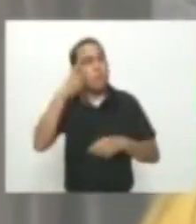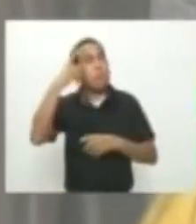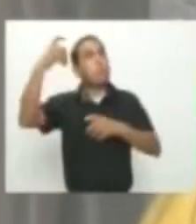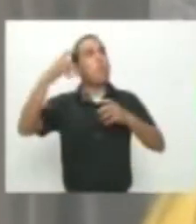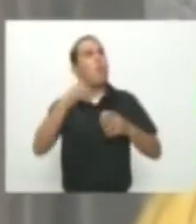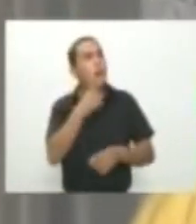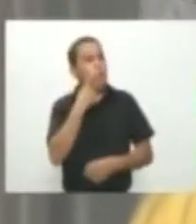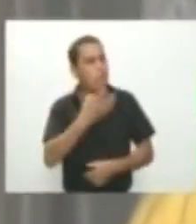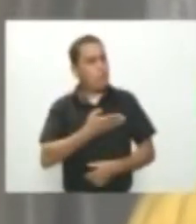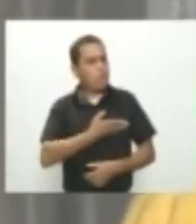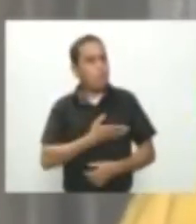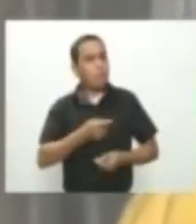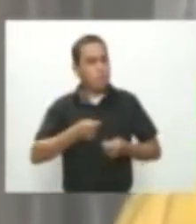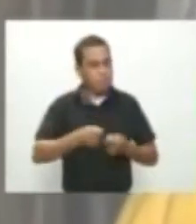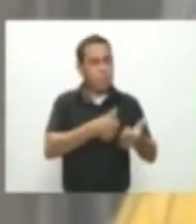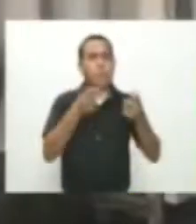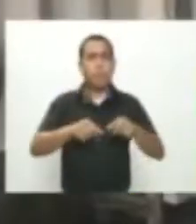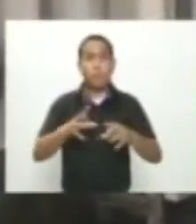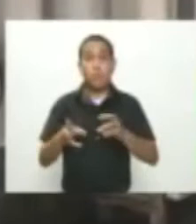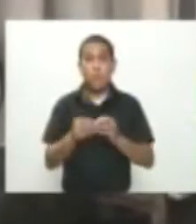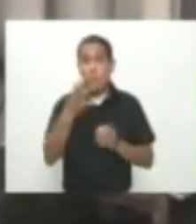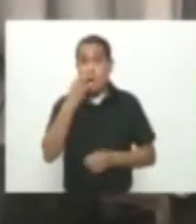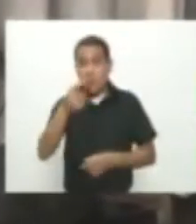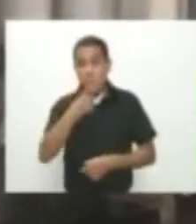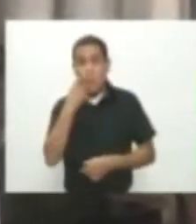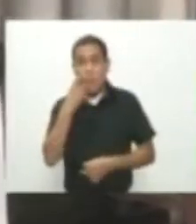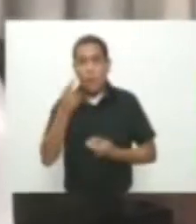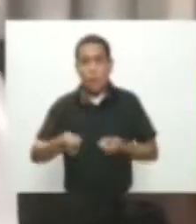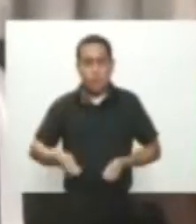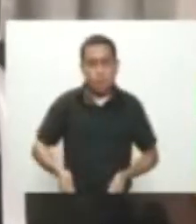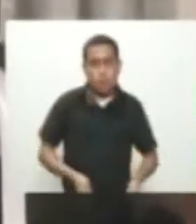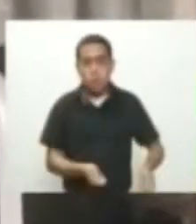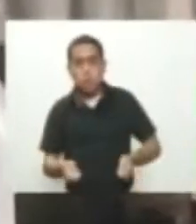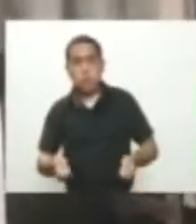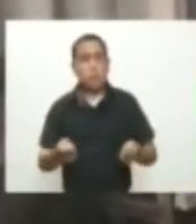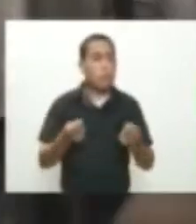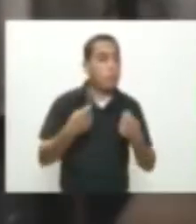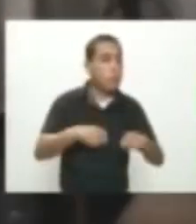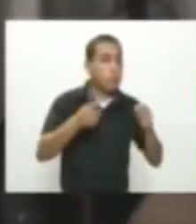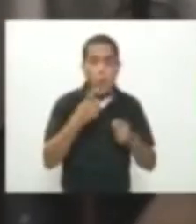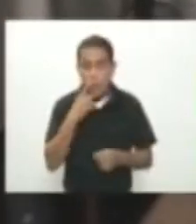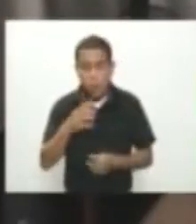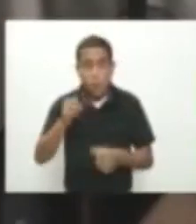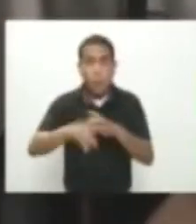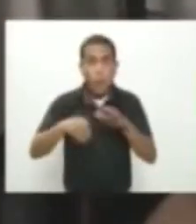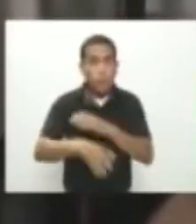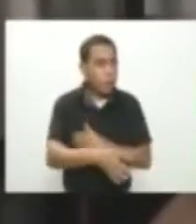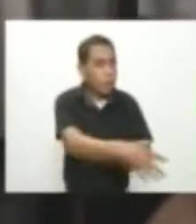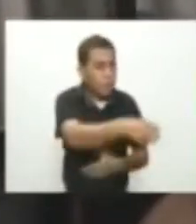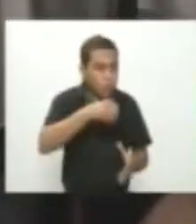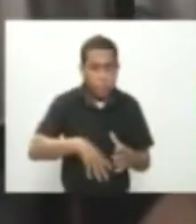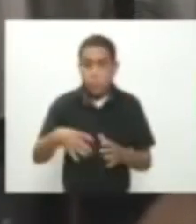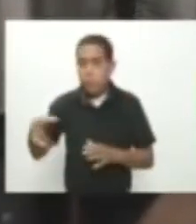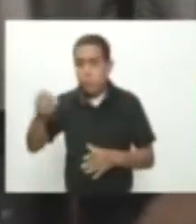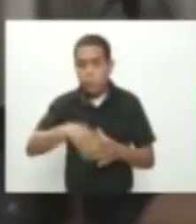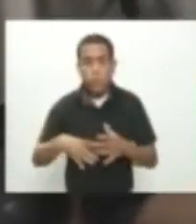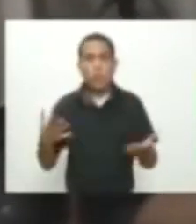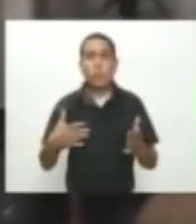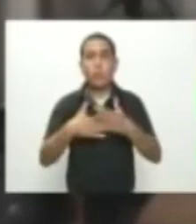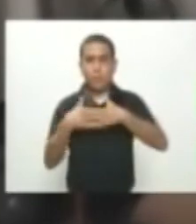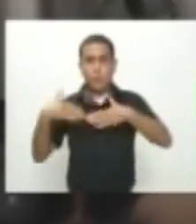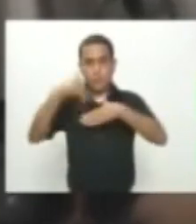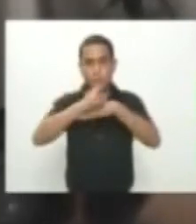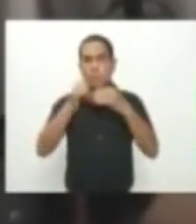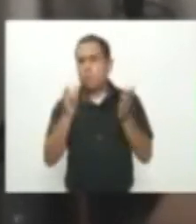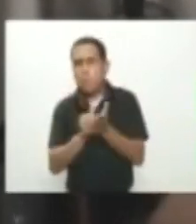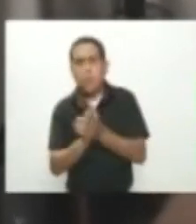Jordi quería que su padre dejara la carretilla en la que se gana la vida recogiendo elementos que otros desechan y lo recicla Gustavo, su padre, también